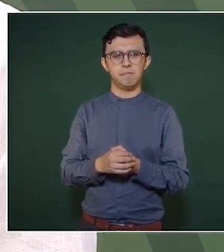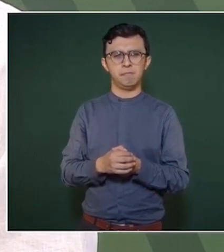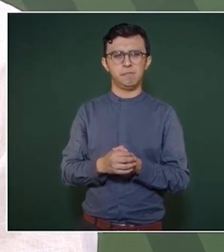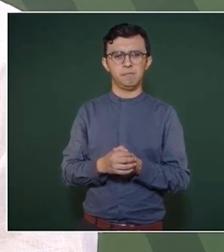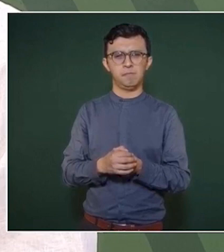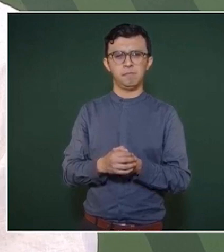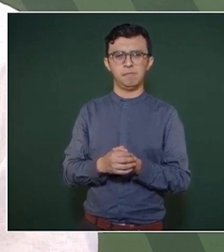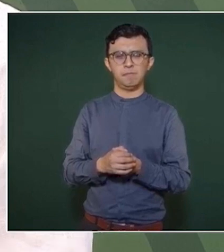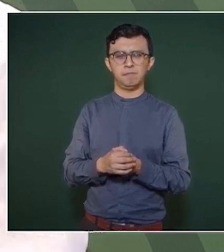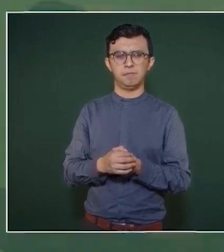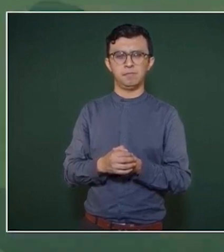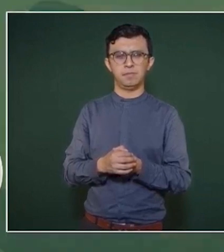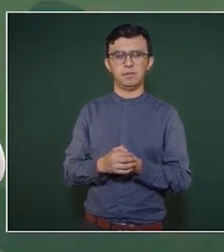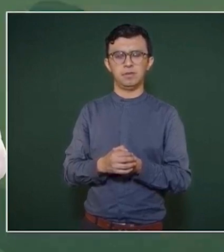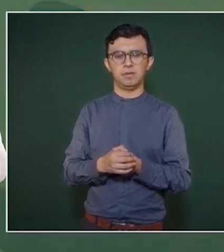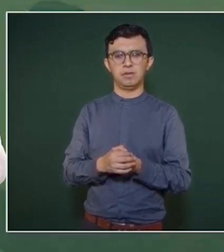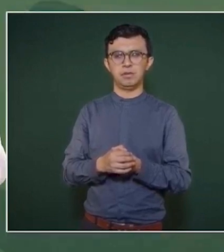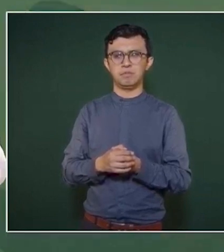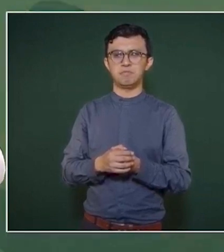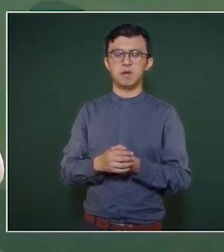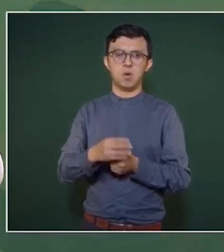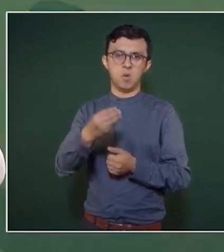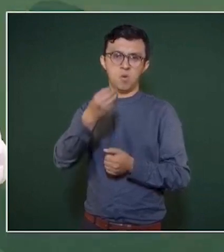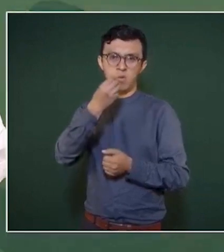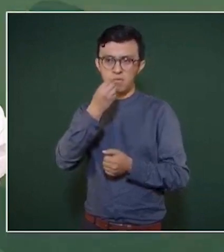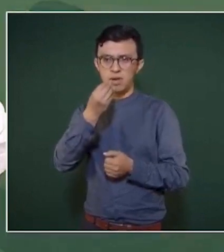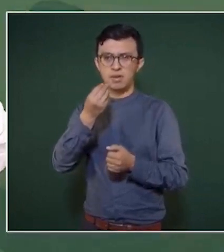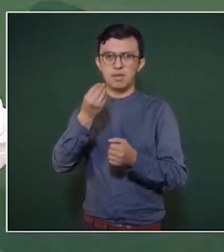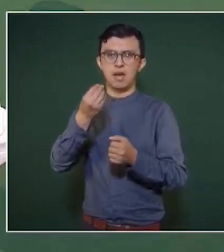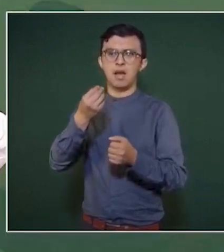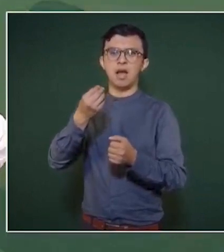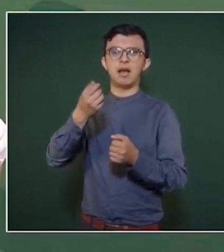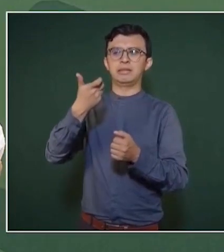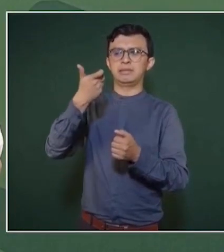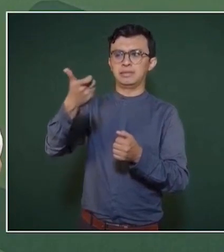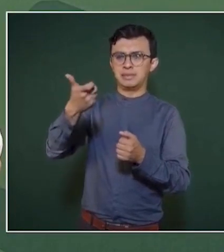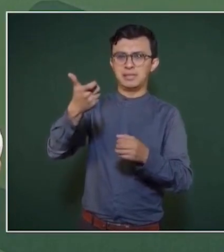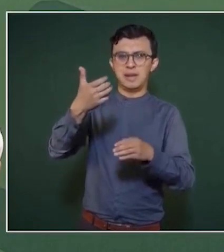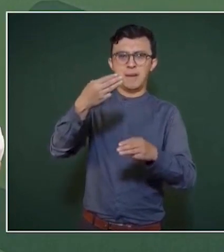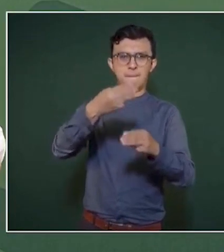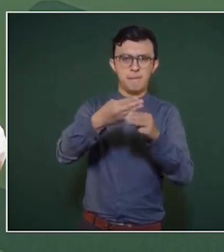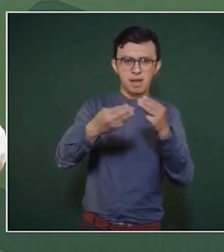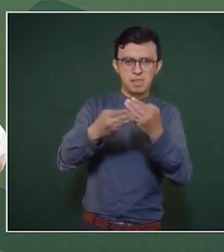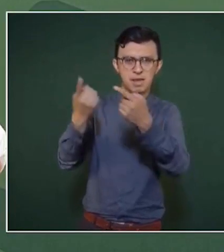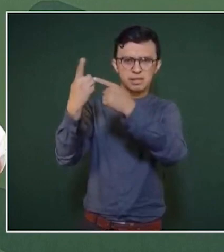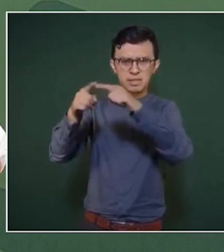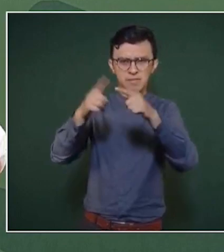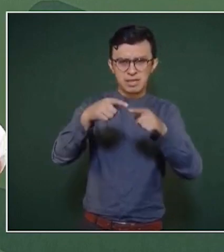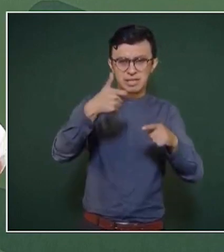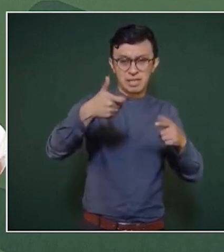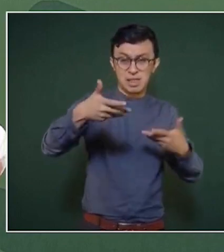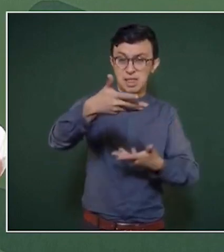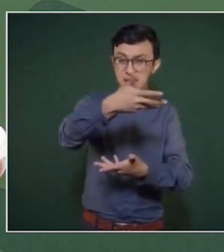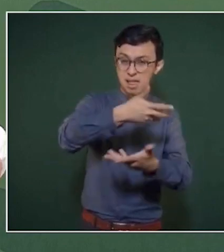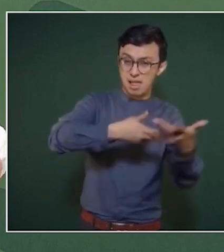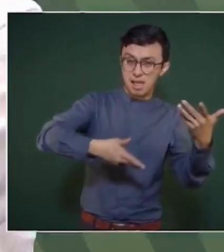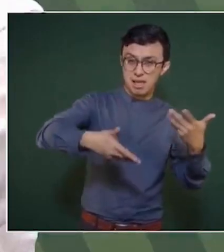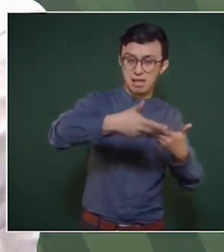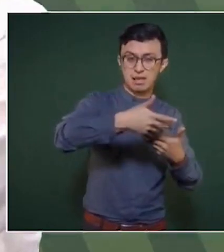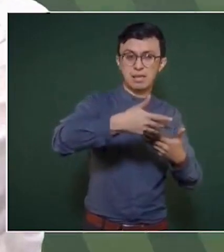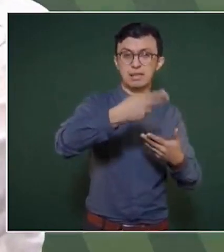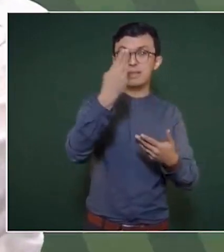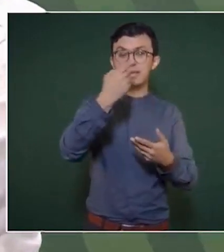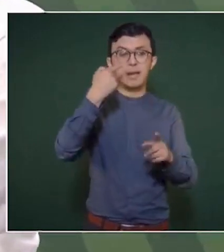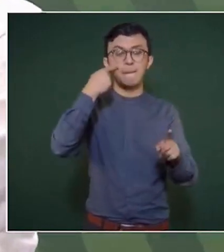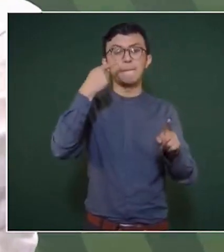en importaciones de alimentos, en mercancías, hay que considerar el